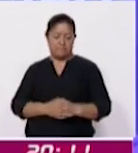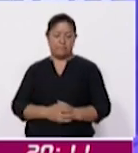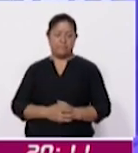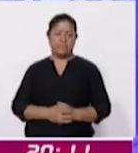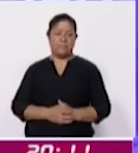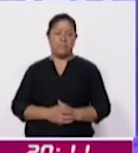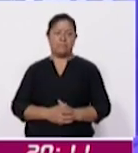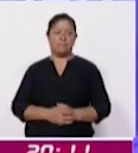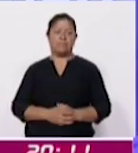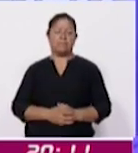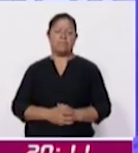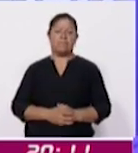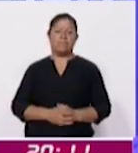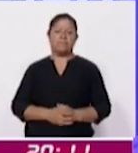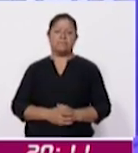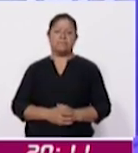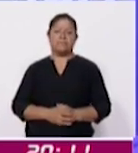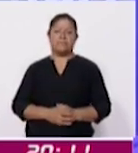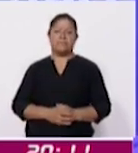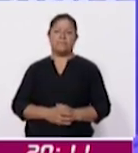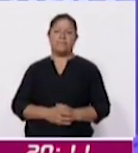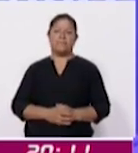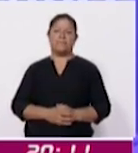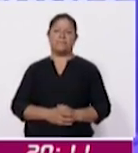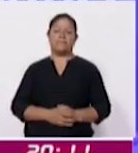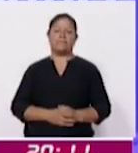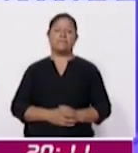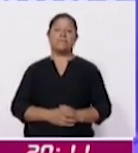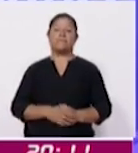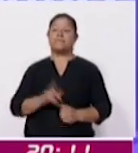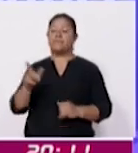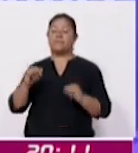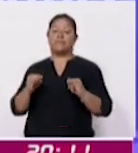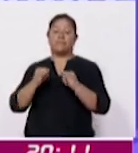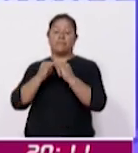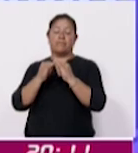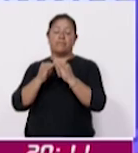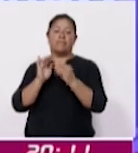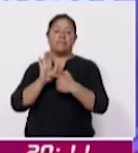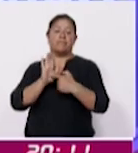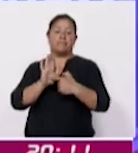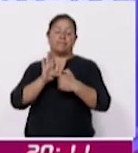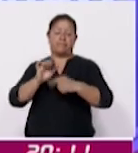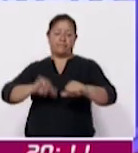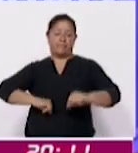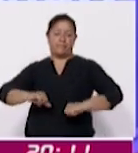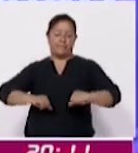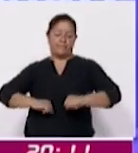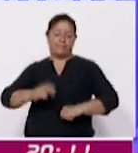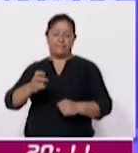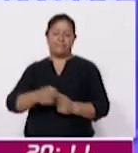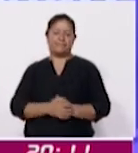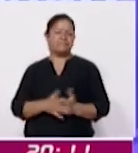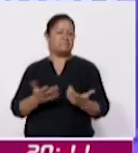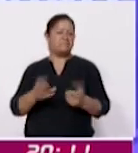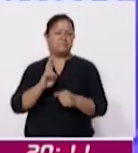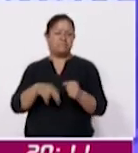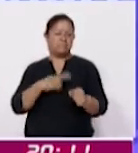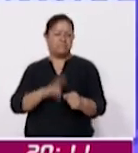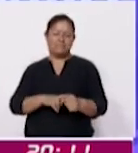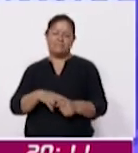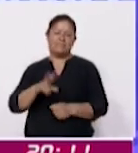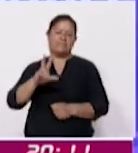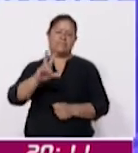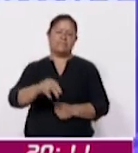institución presente este tipo de actividades porque no son muy comunes, o sea no es que